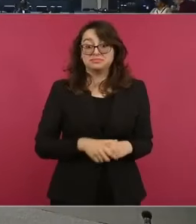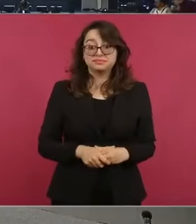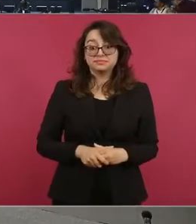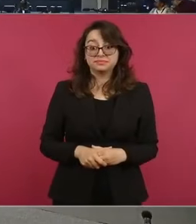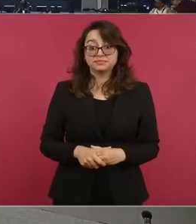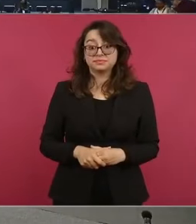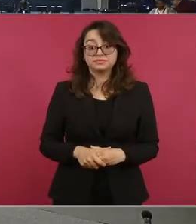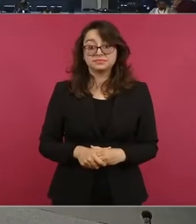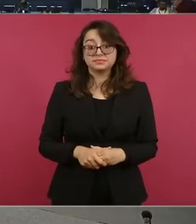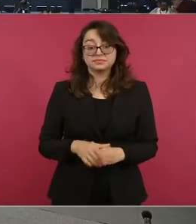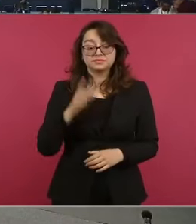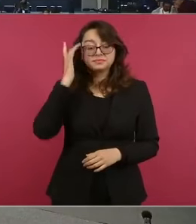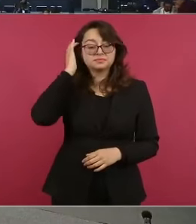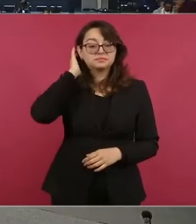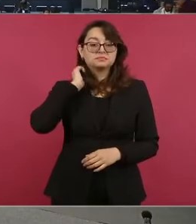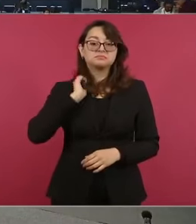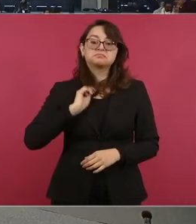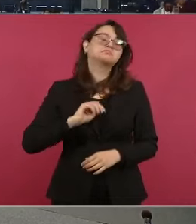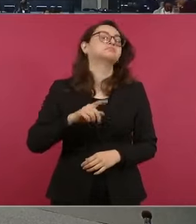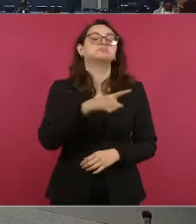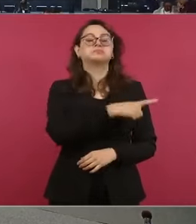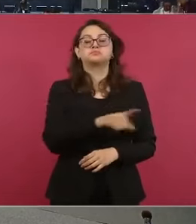¿Y en qué afecta?